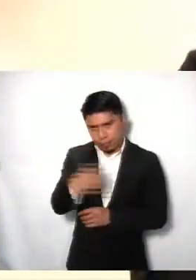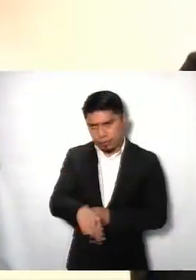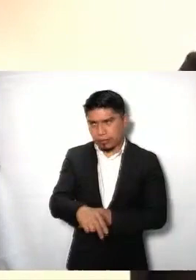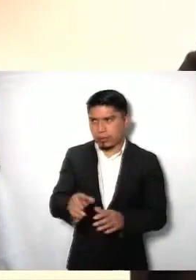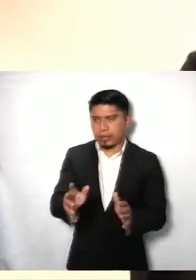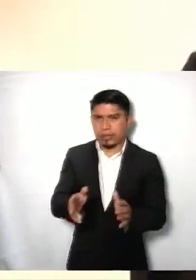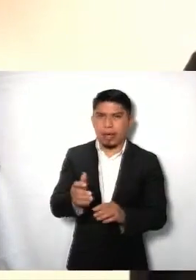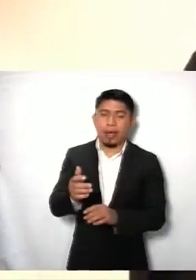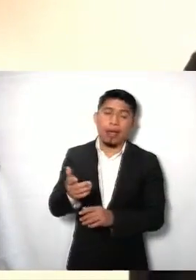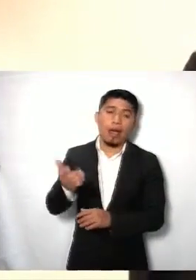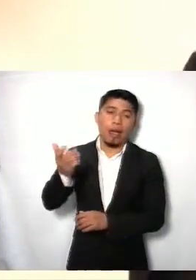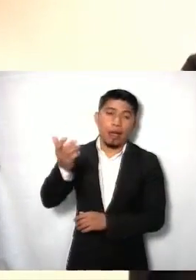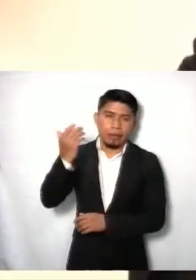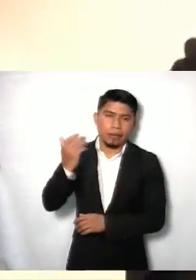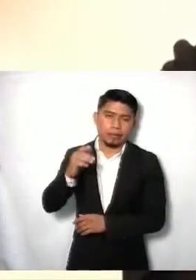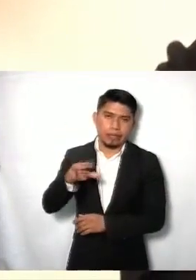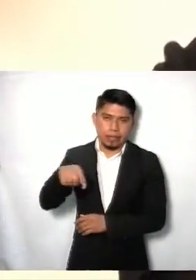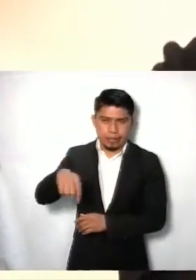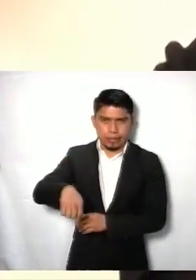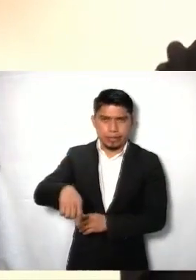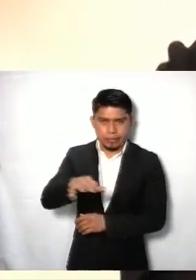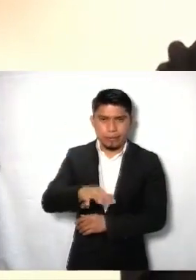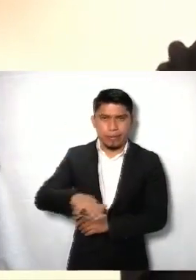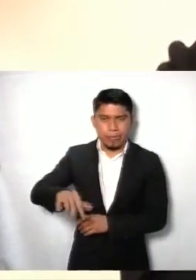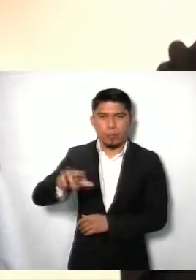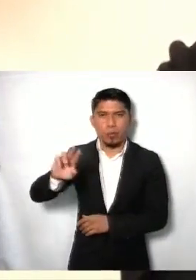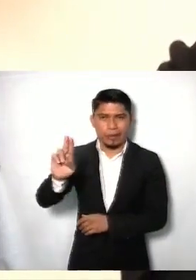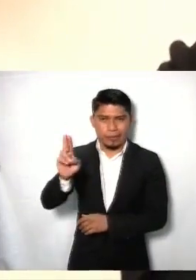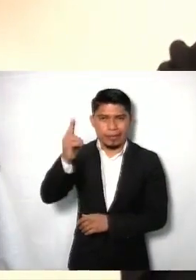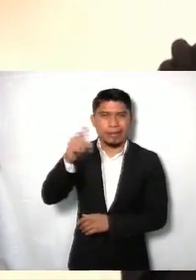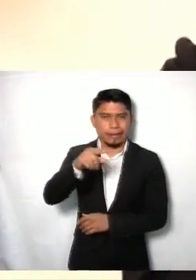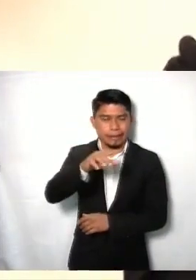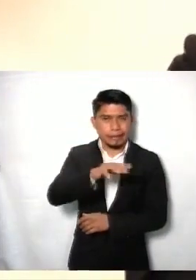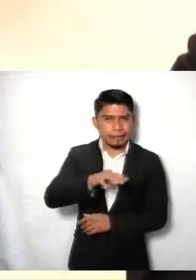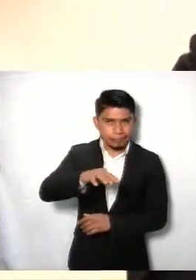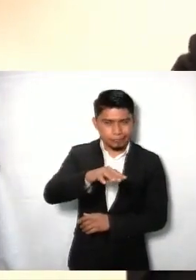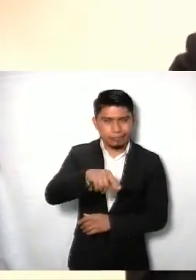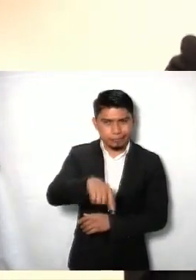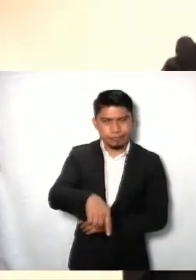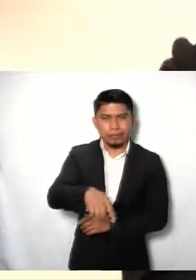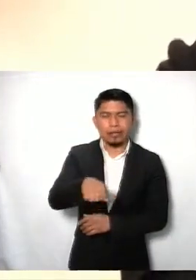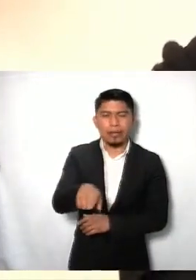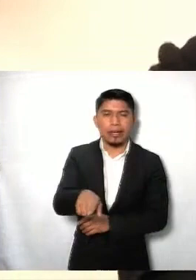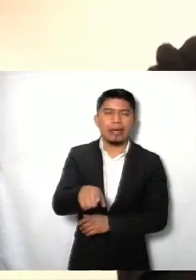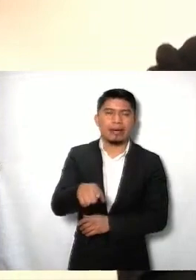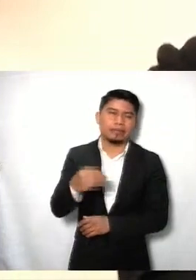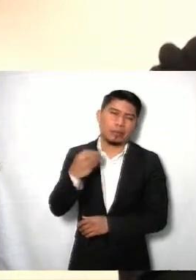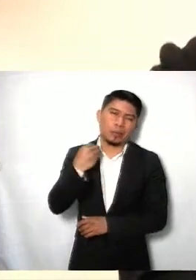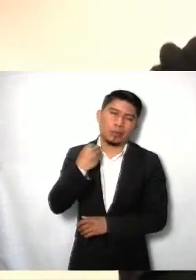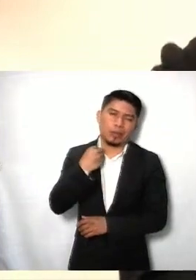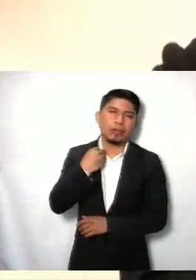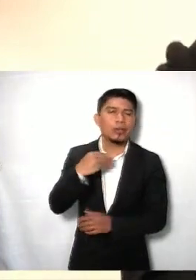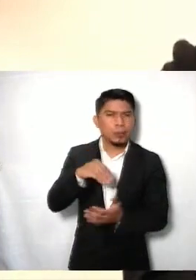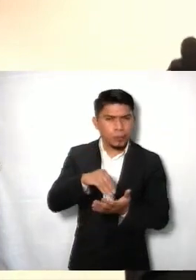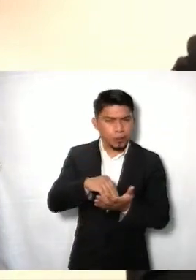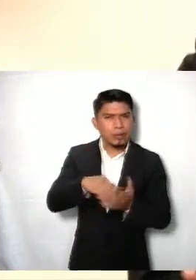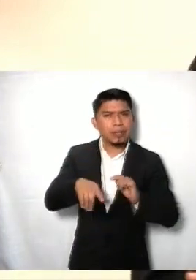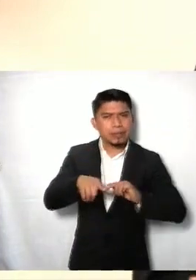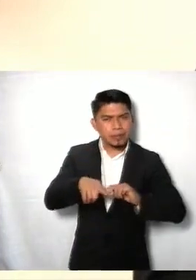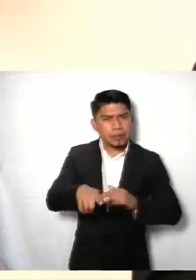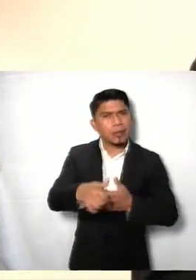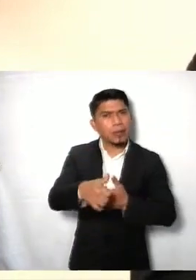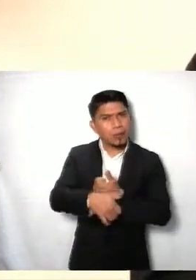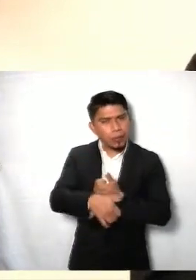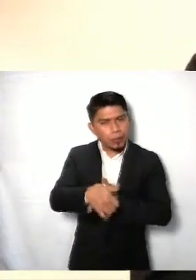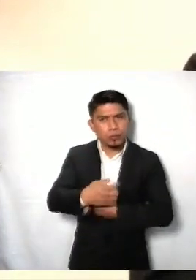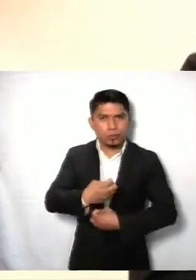México. Y pues ya hace varios ayeres en esta universidad y en esta facultad, en este auditorio, el Yusen Perlóquete, donde supongo que aún se siguen haciendo estos